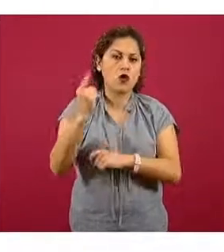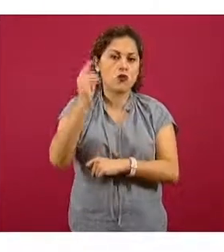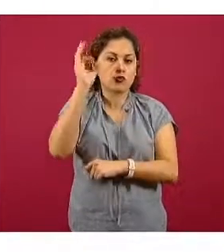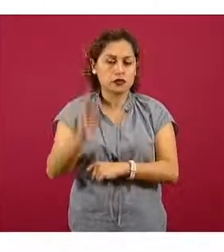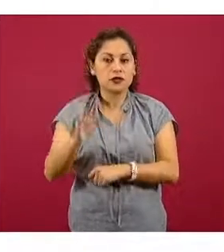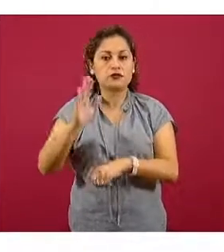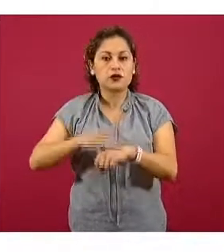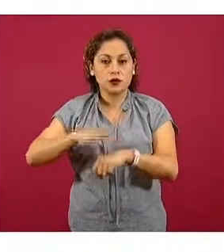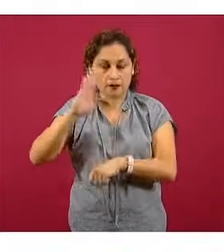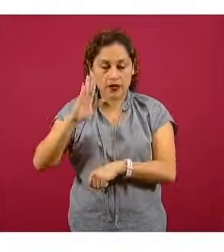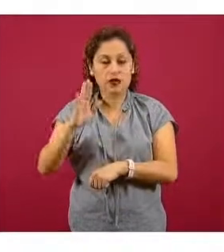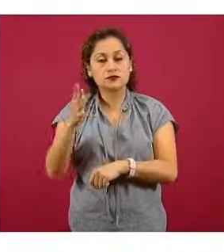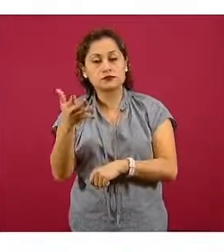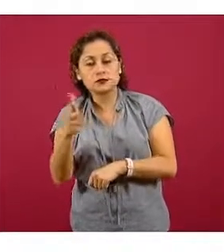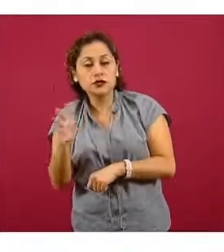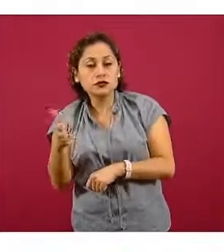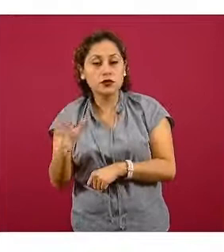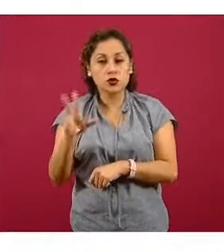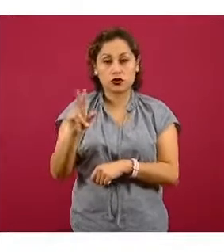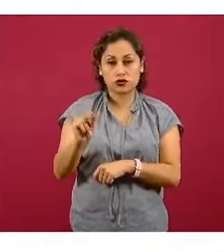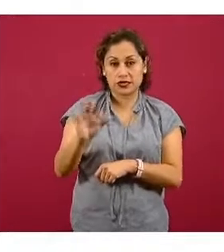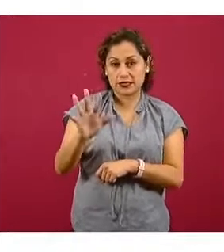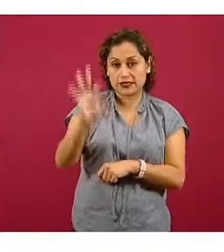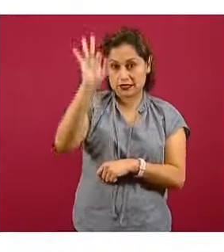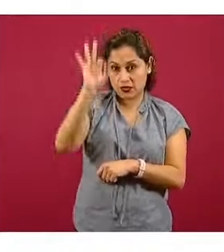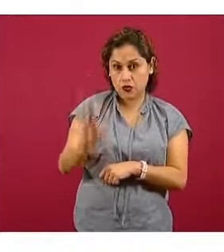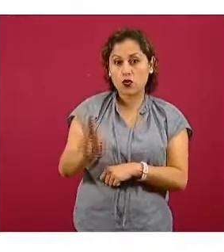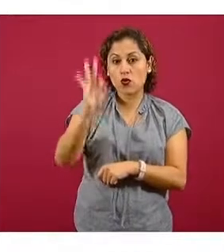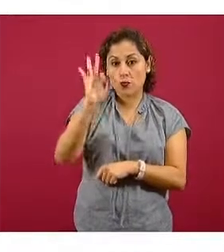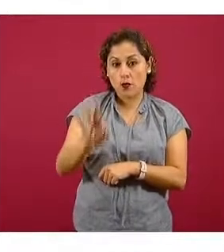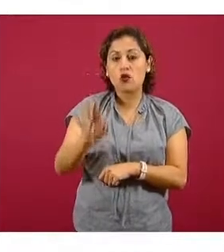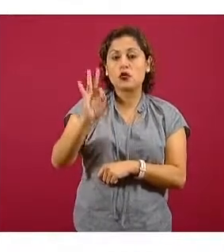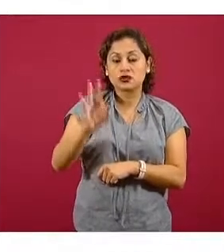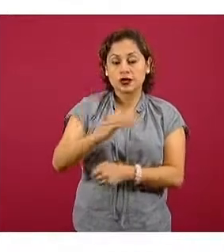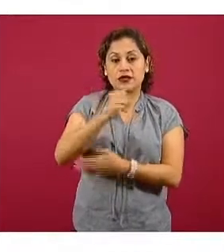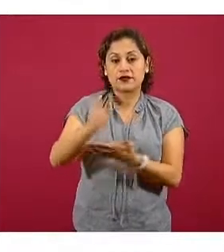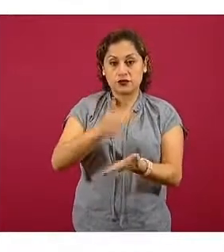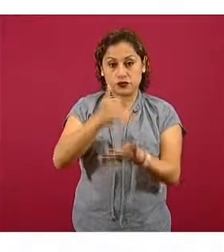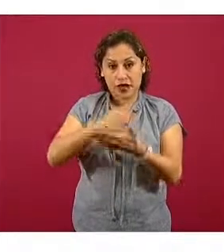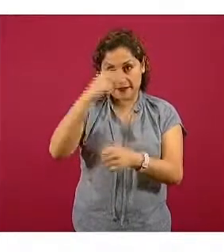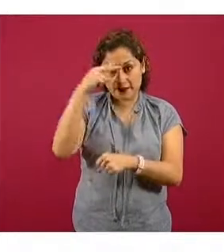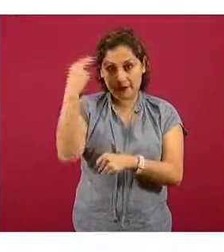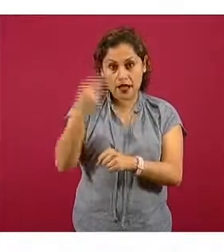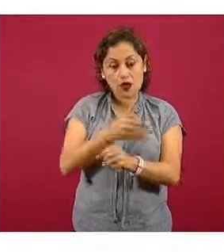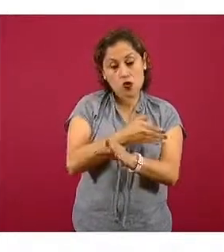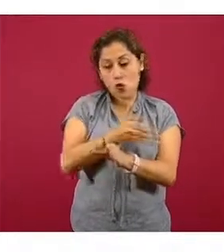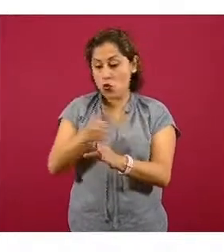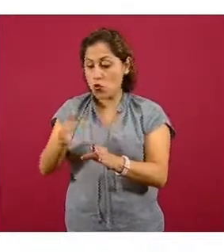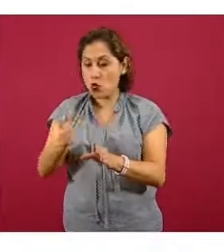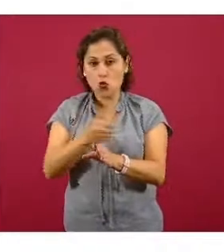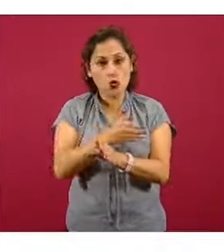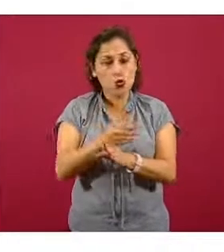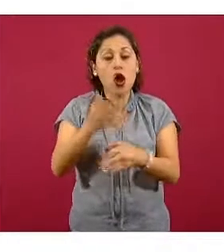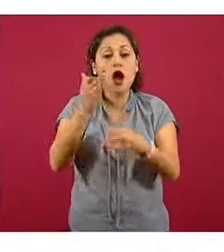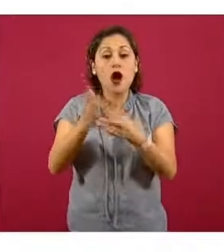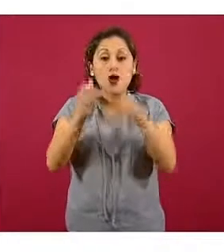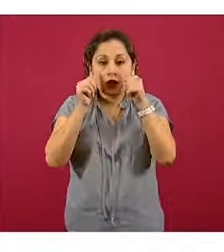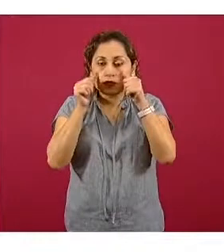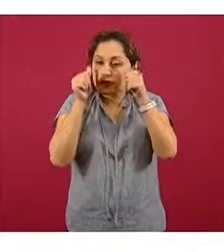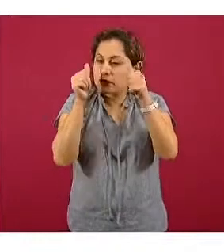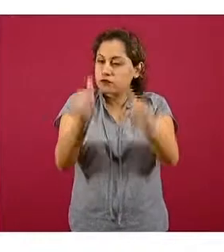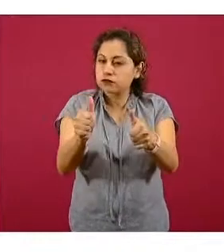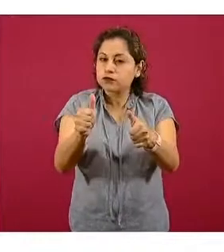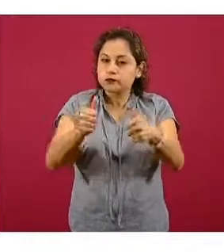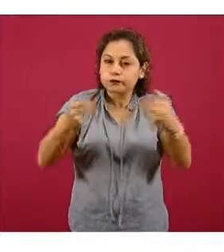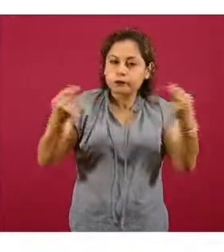el porcentaje o alrededor de un 85% en la que se ha mantenido la Ciudad de México, en donde se está trabajando intensamente